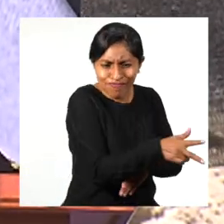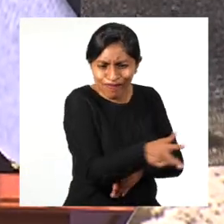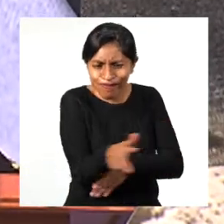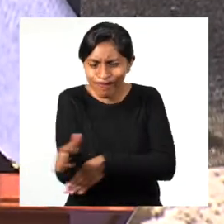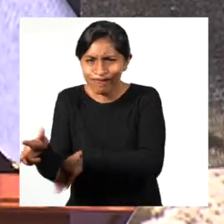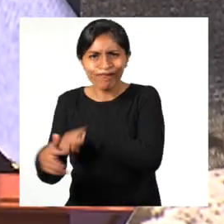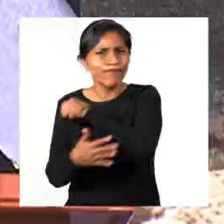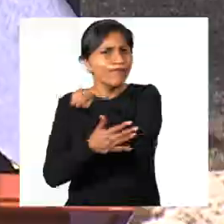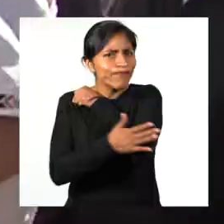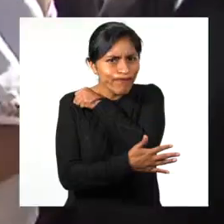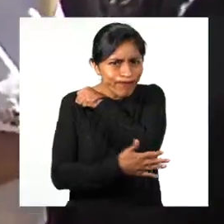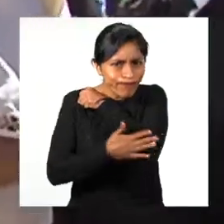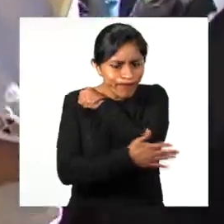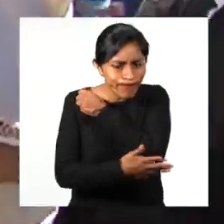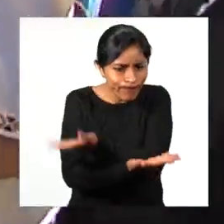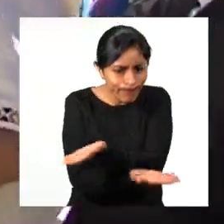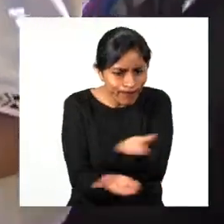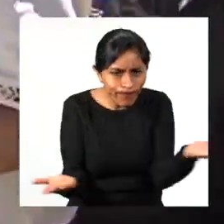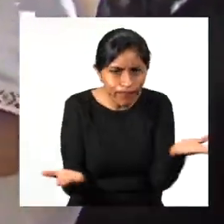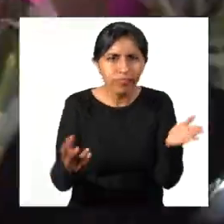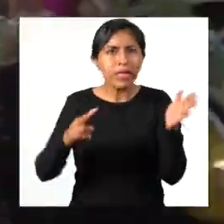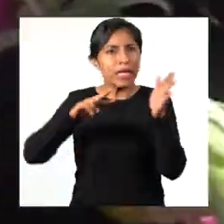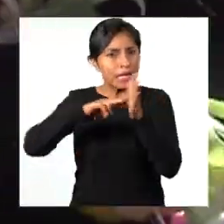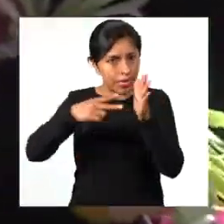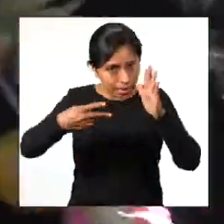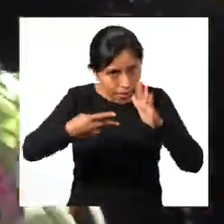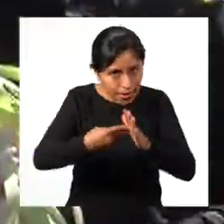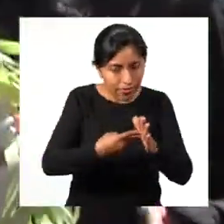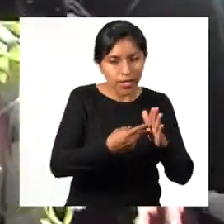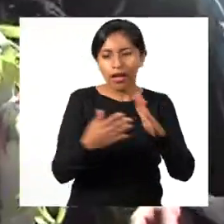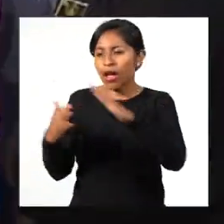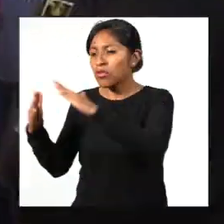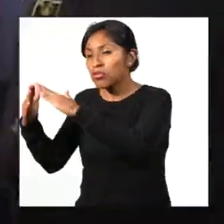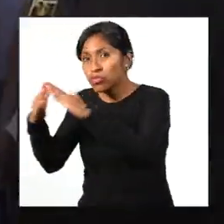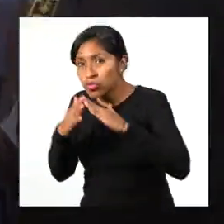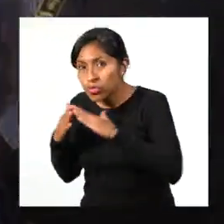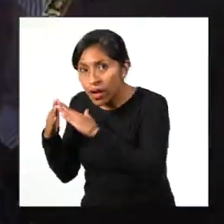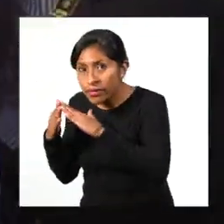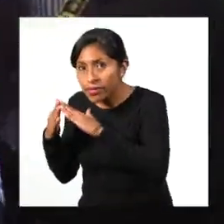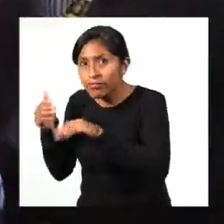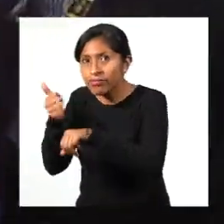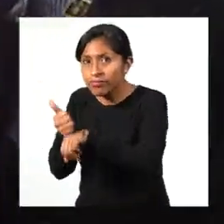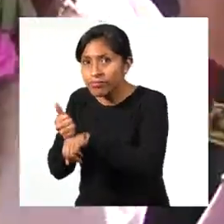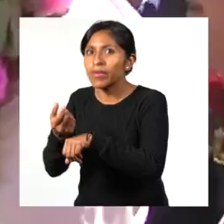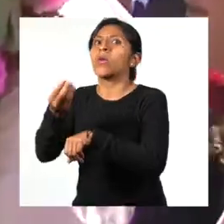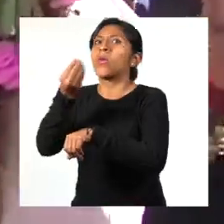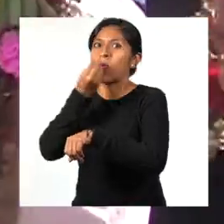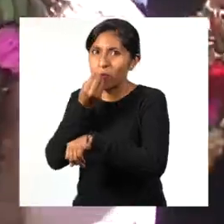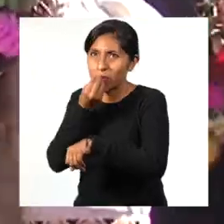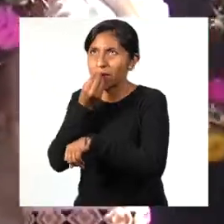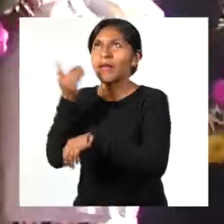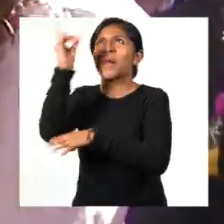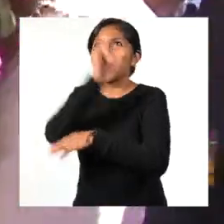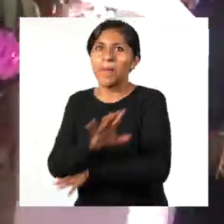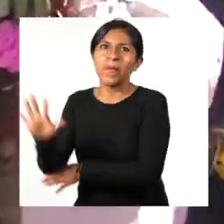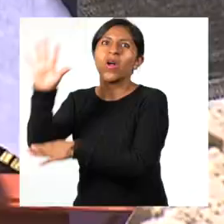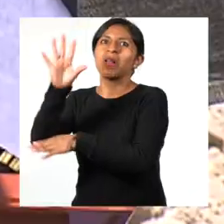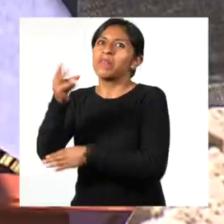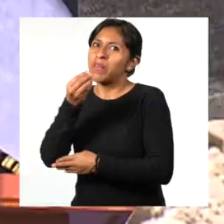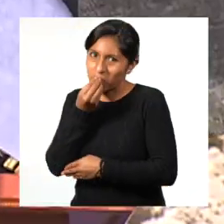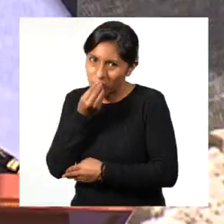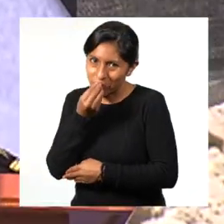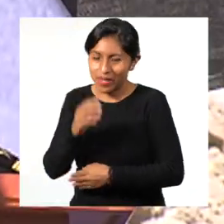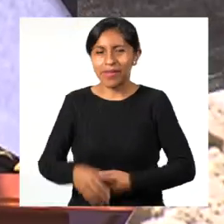en nuestras provincias, es garantizar el alimento en las ciudades, es garantizar el alimento en todo el país.